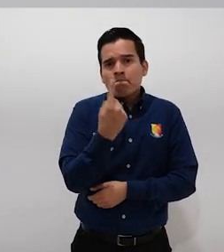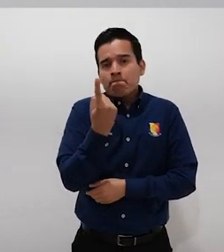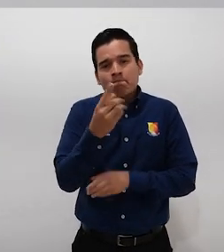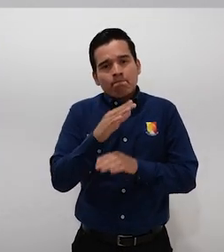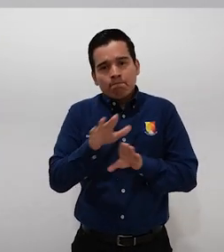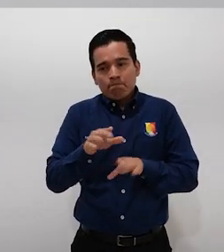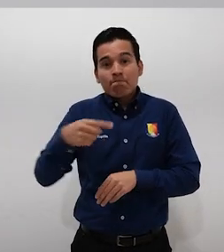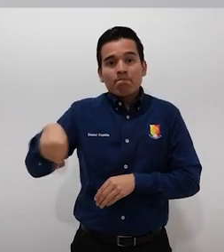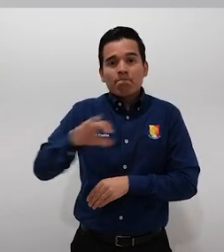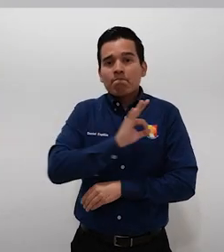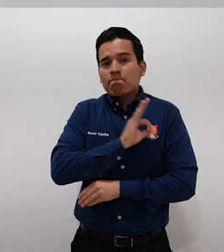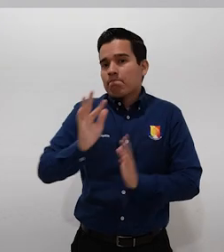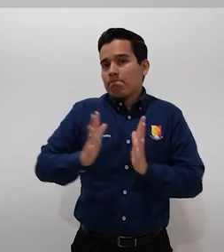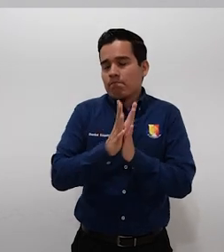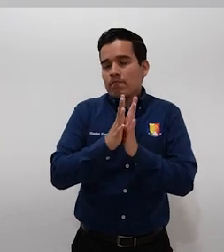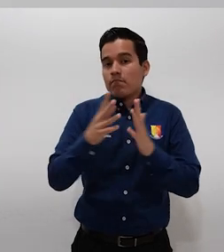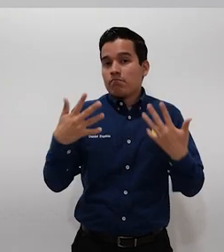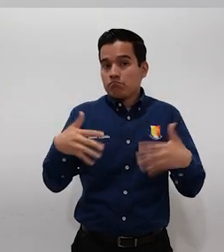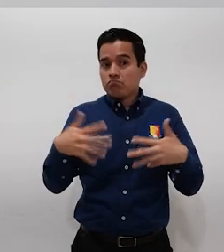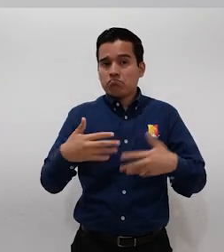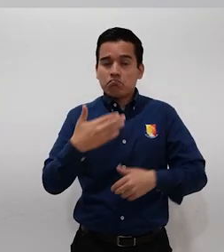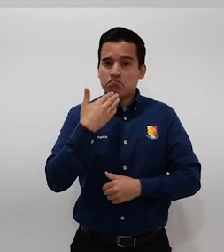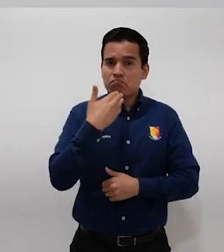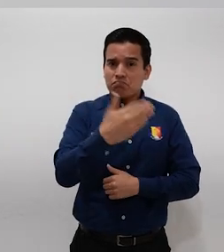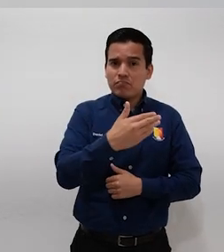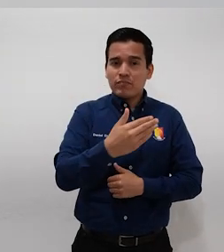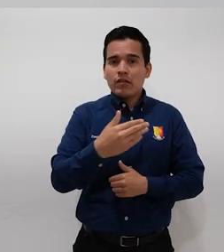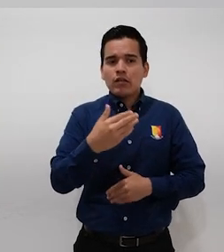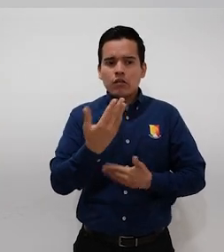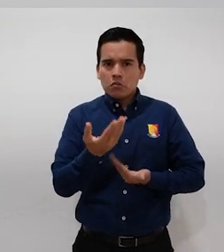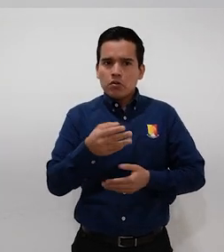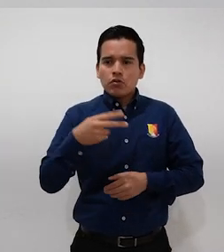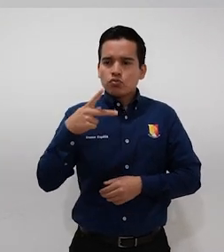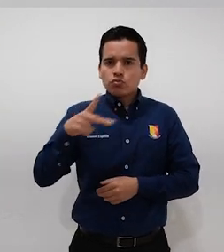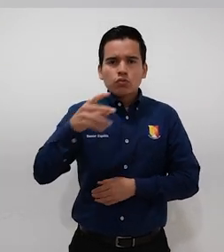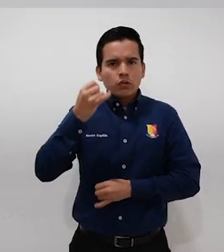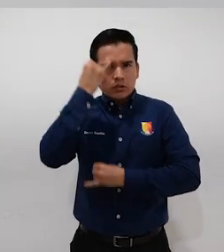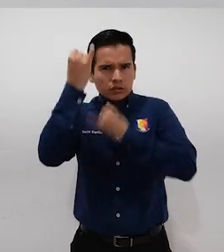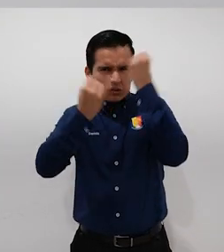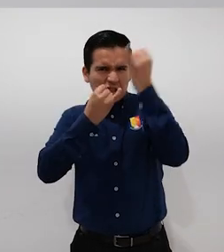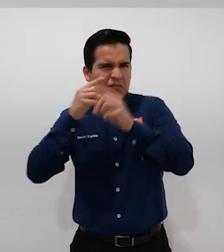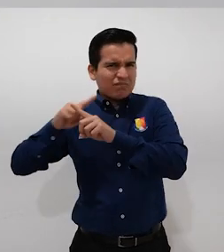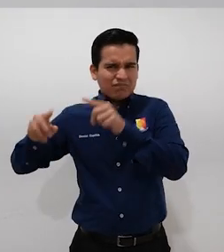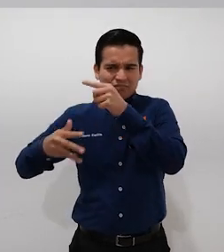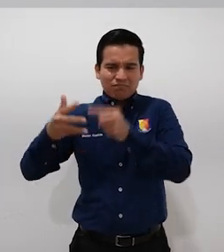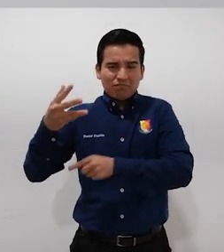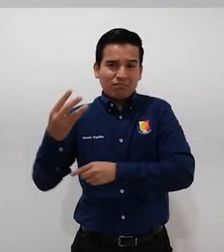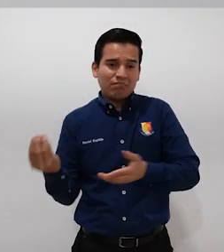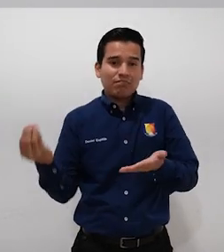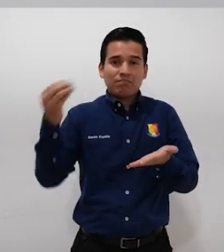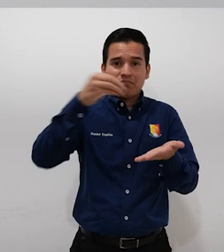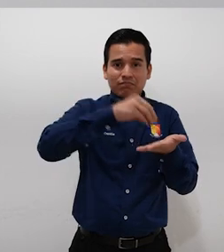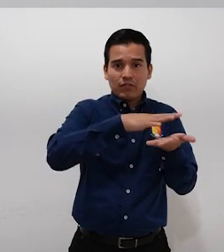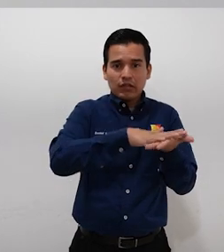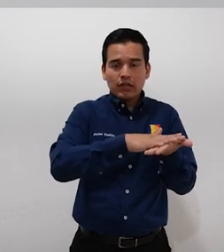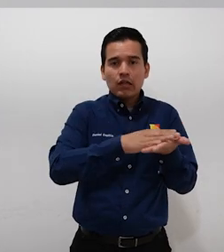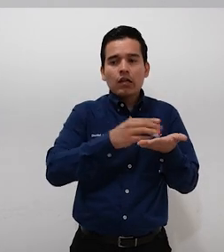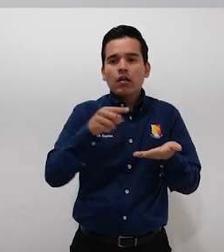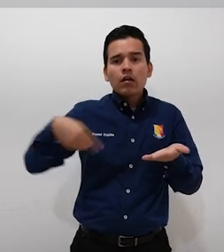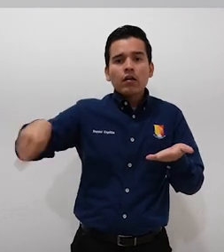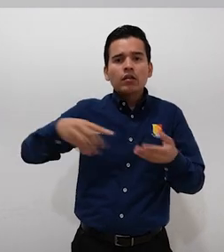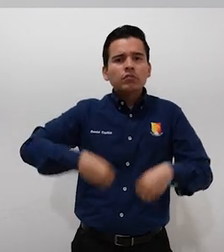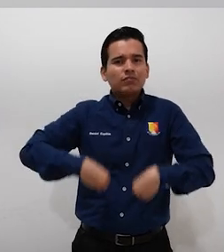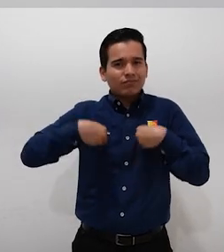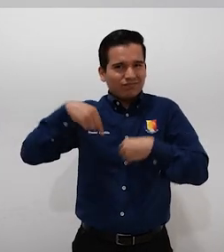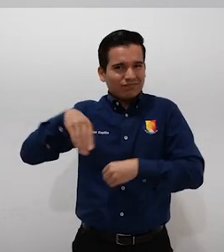pudieron participar, hay muy buenos resultados y se está trabajando en las iniciativas que estas mujeres que viven en Baja California